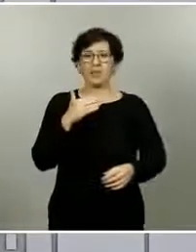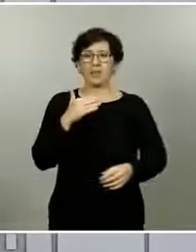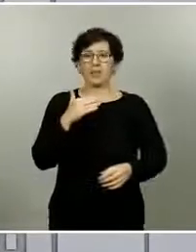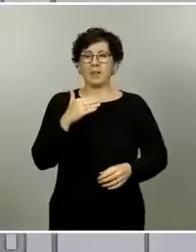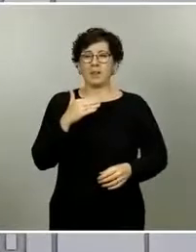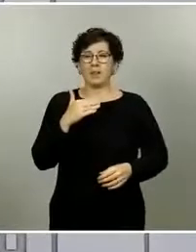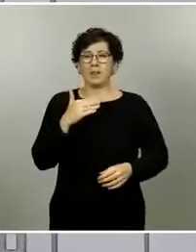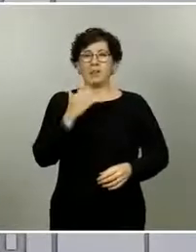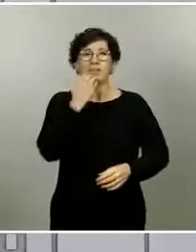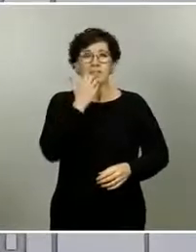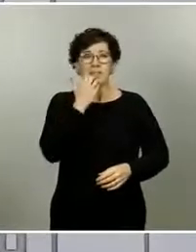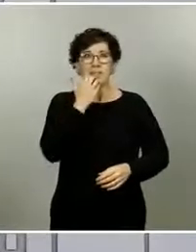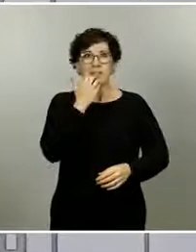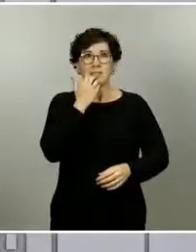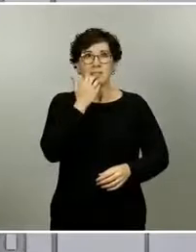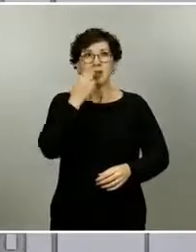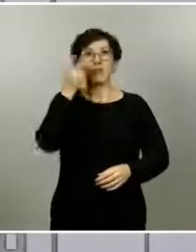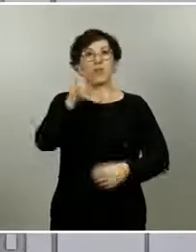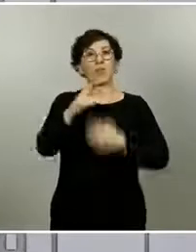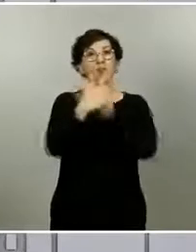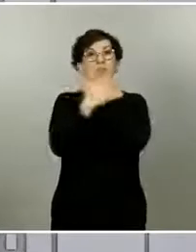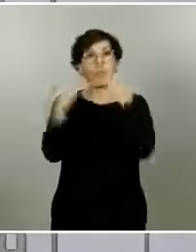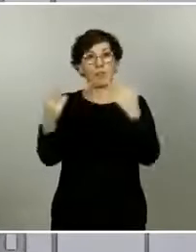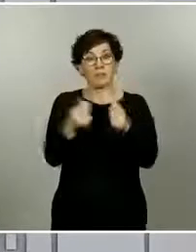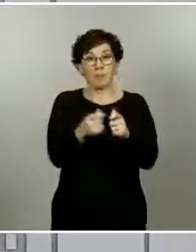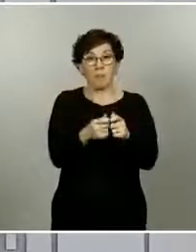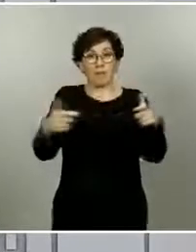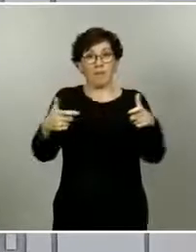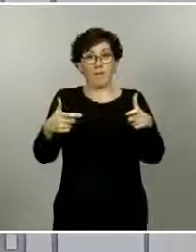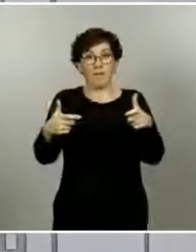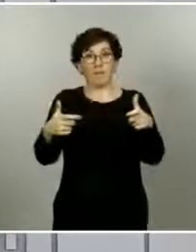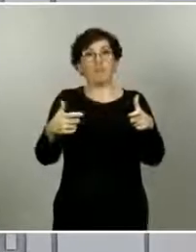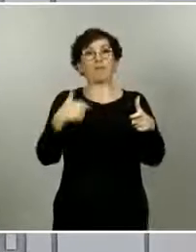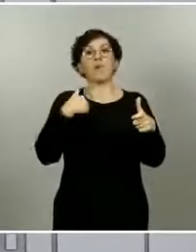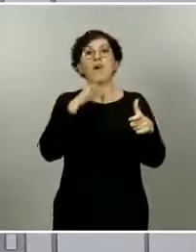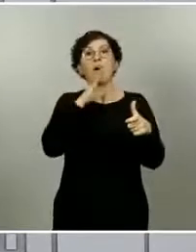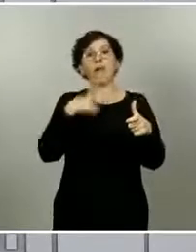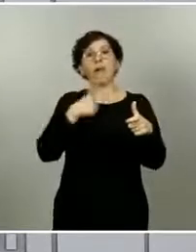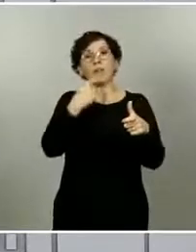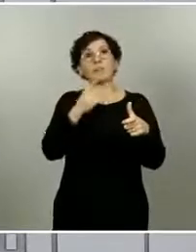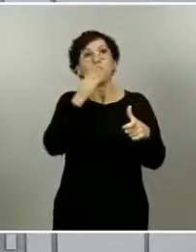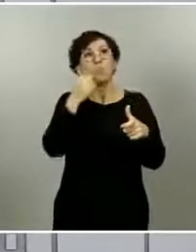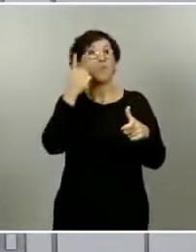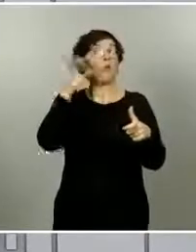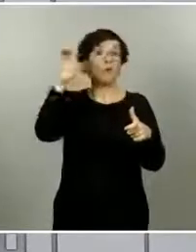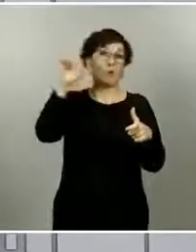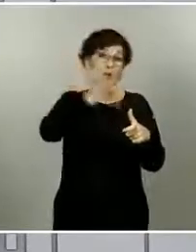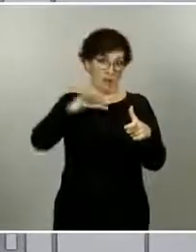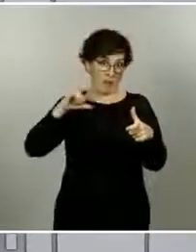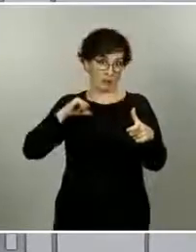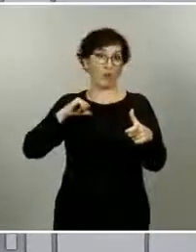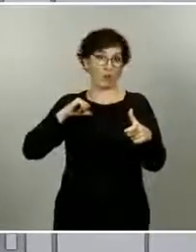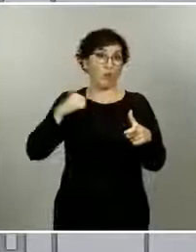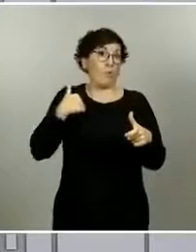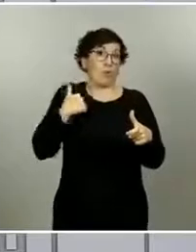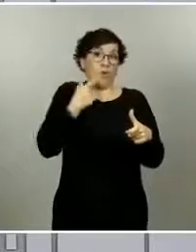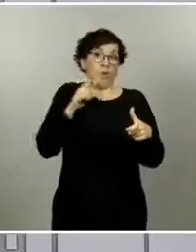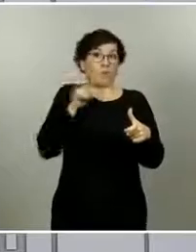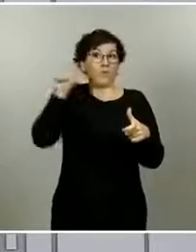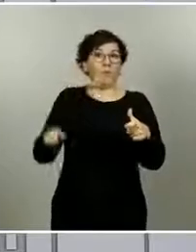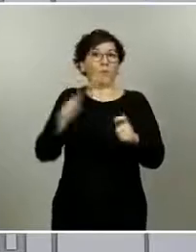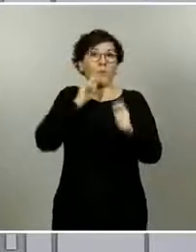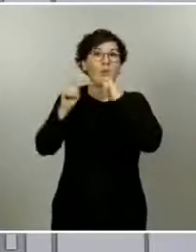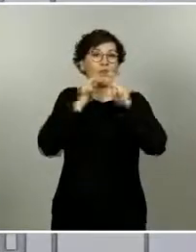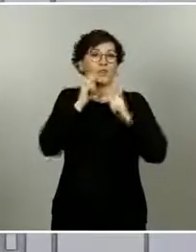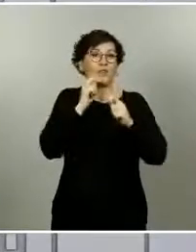Si hemos tenido un incremento de 217, yo había comentado que era asociado a una comunidad autónoma, el periodista ha identificado la